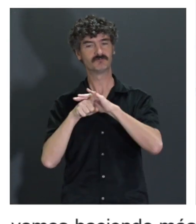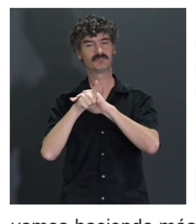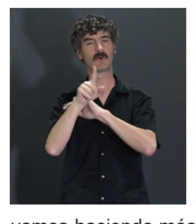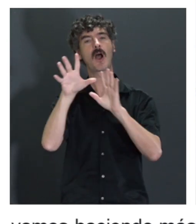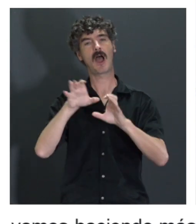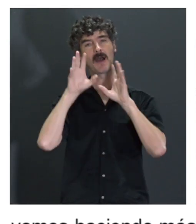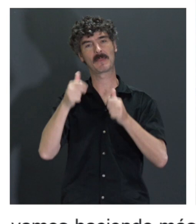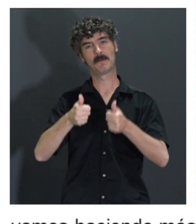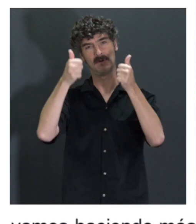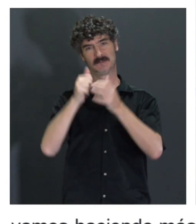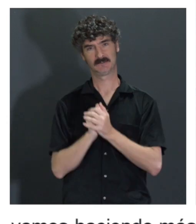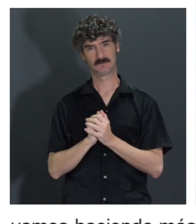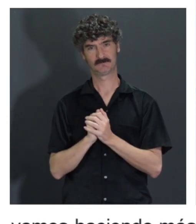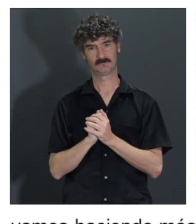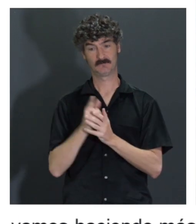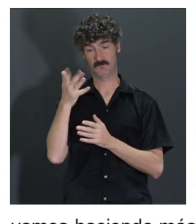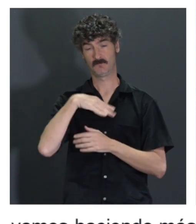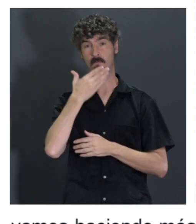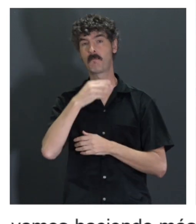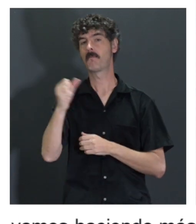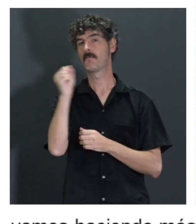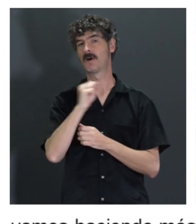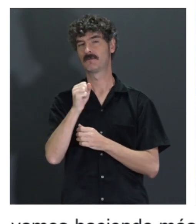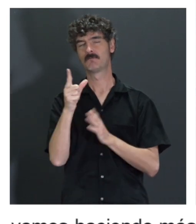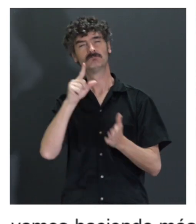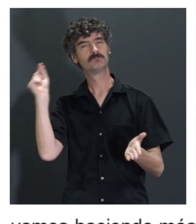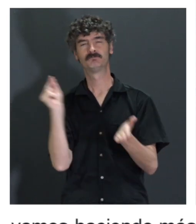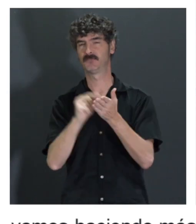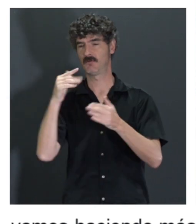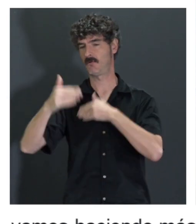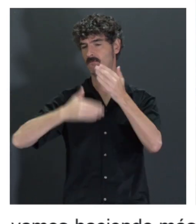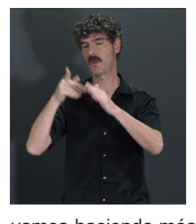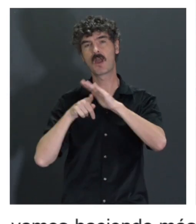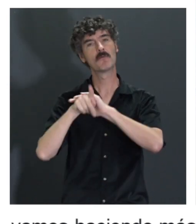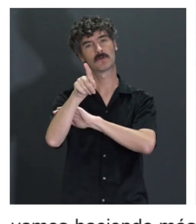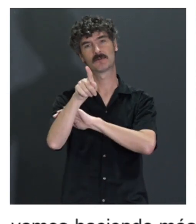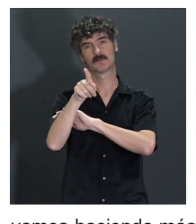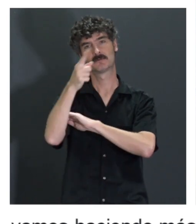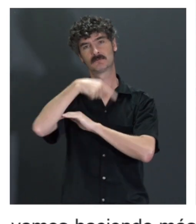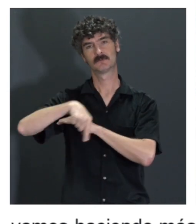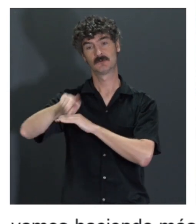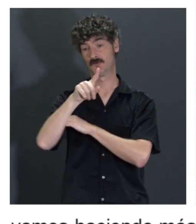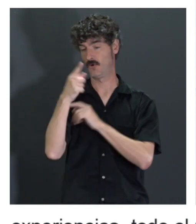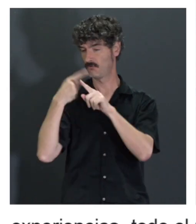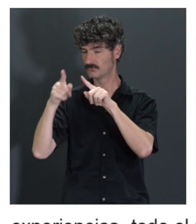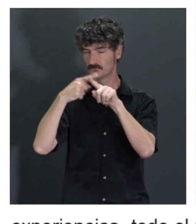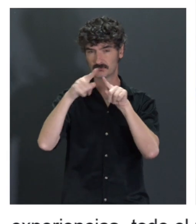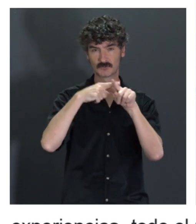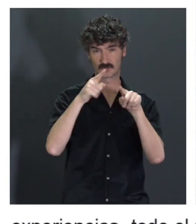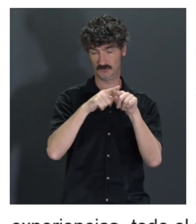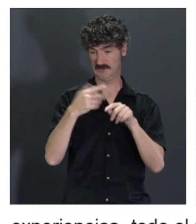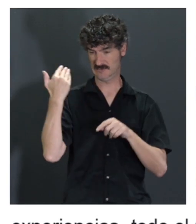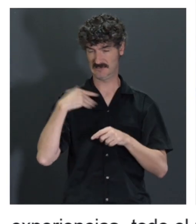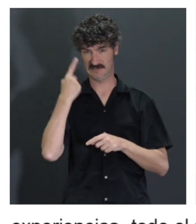maravilloso lo rápido que se va a poder evolucionar, obviamente si tenemos todas estas cosas en